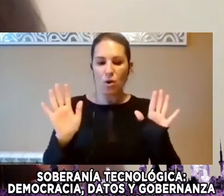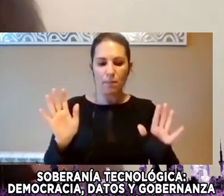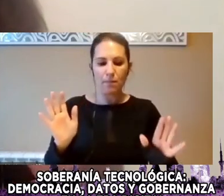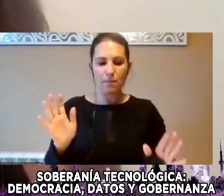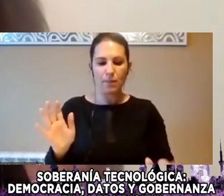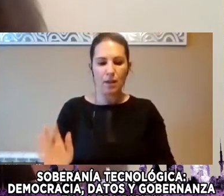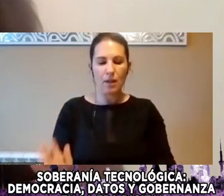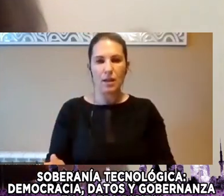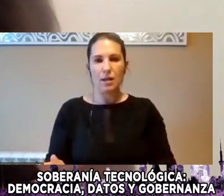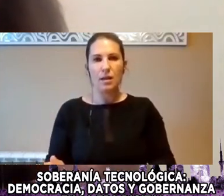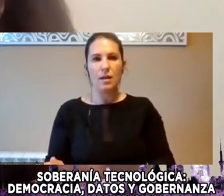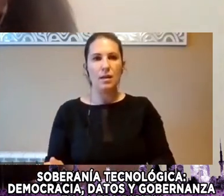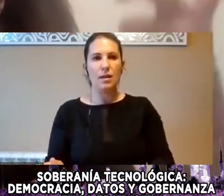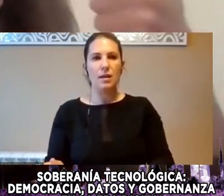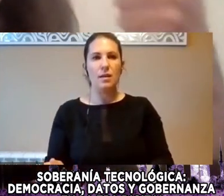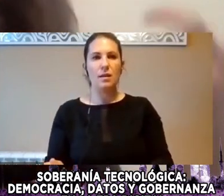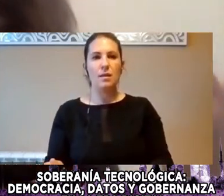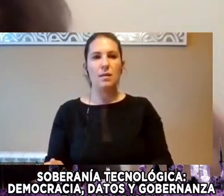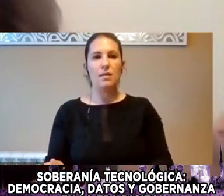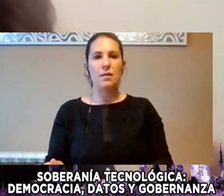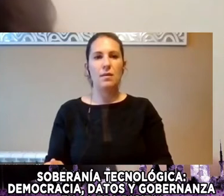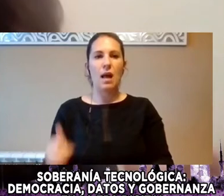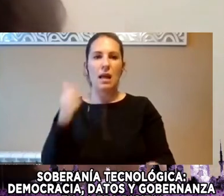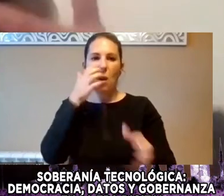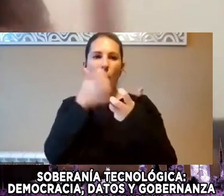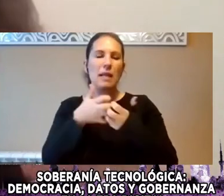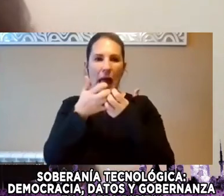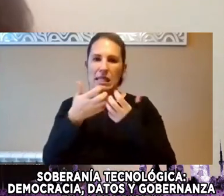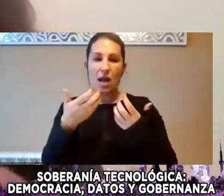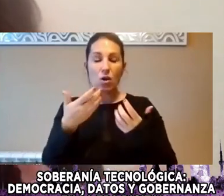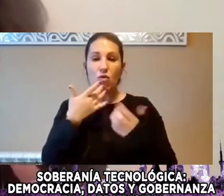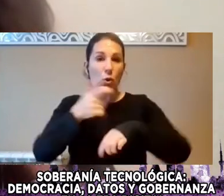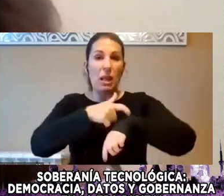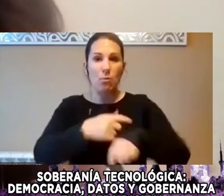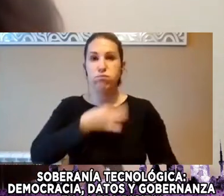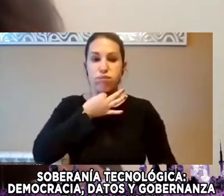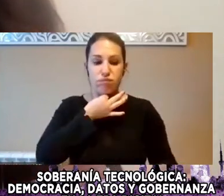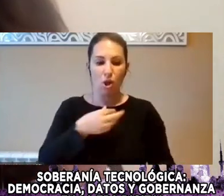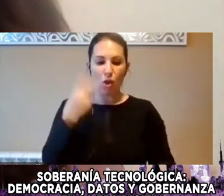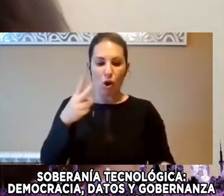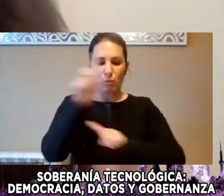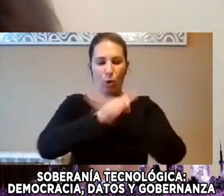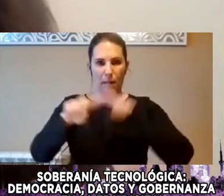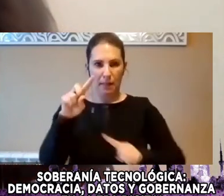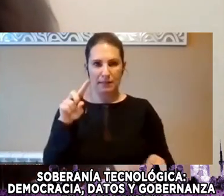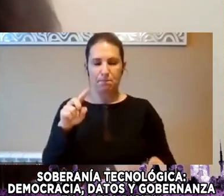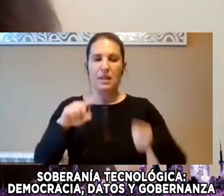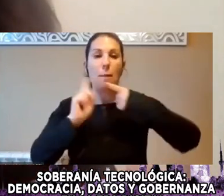Nos Enfrentamos A Una Batalla Contra Reloj En Dos Problemas El Primero Es